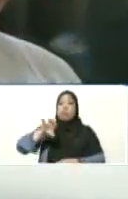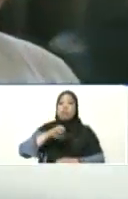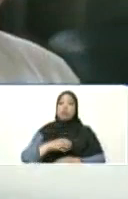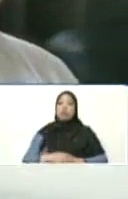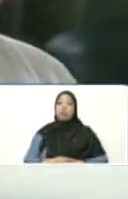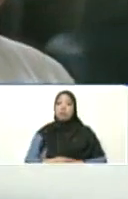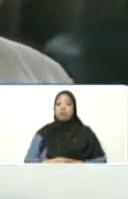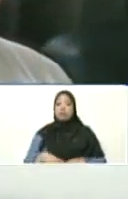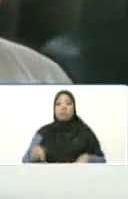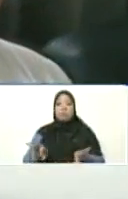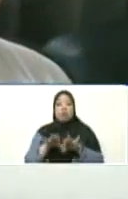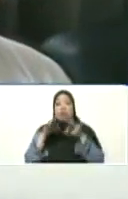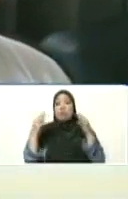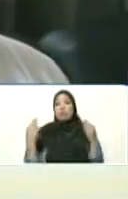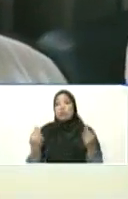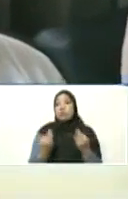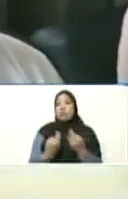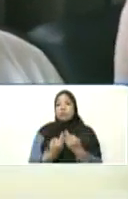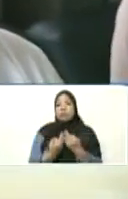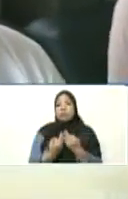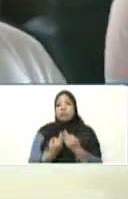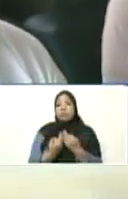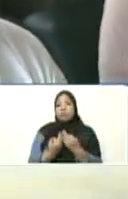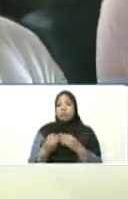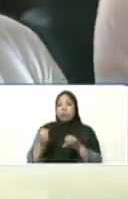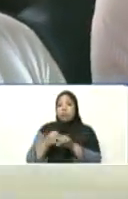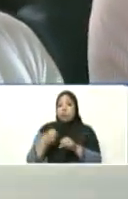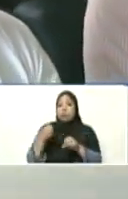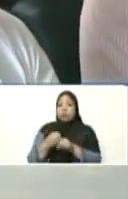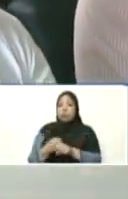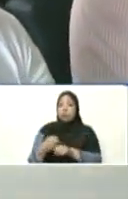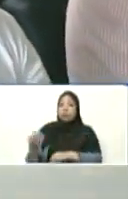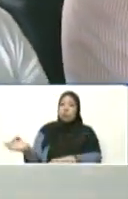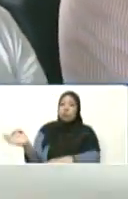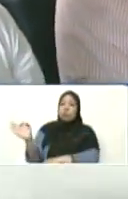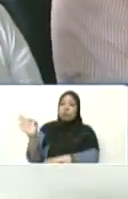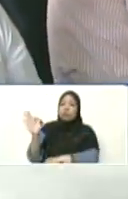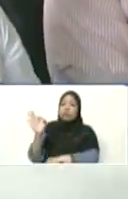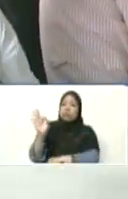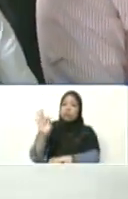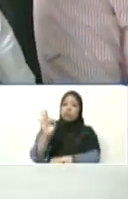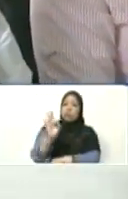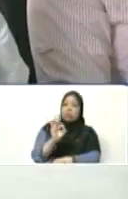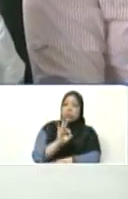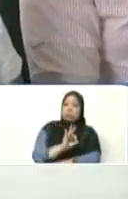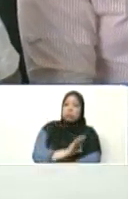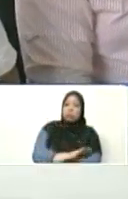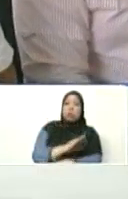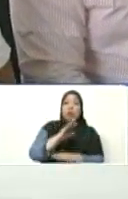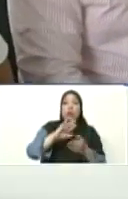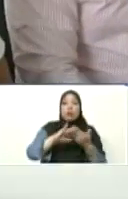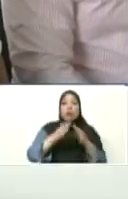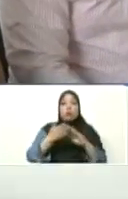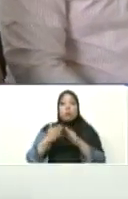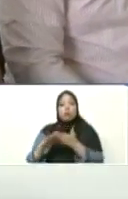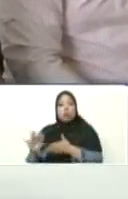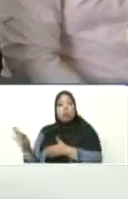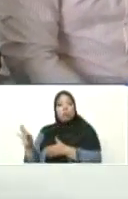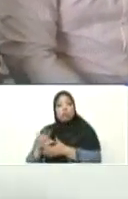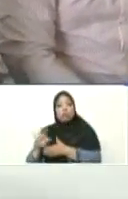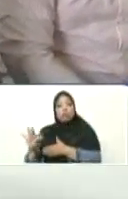a su familia. Dedican todo el tiempo para que la comunidad funcione